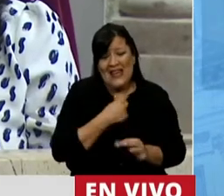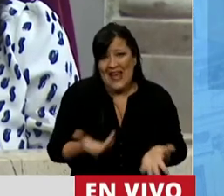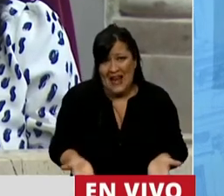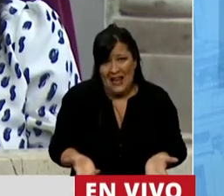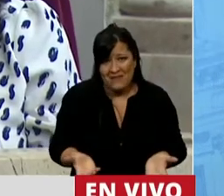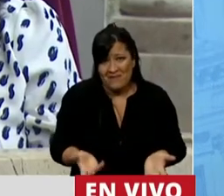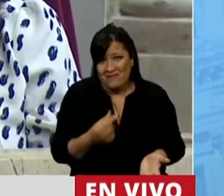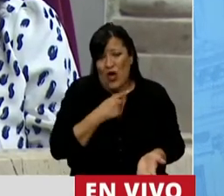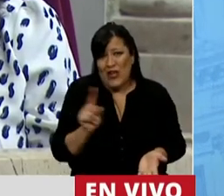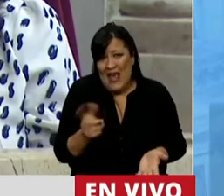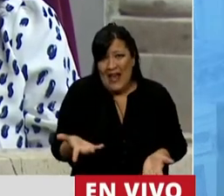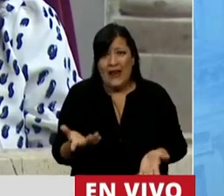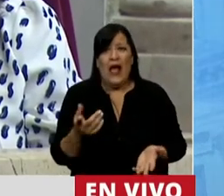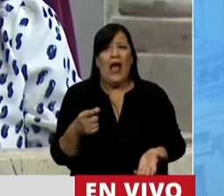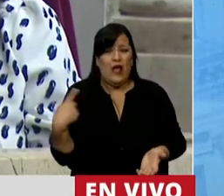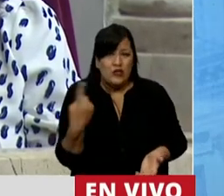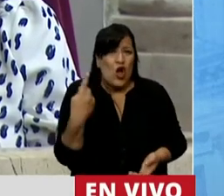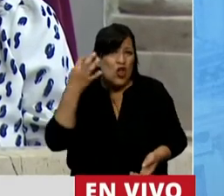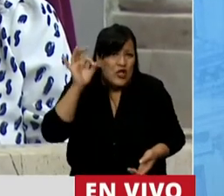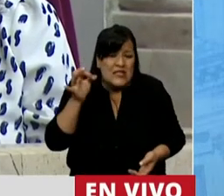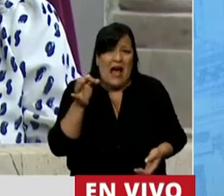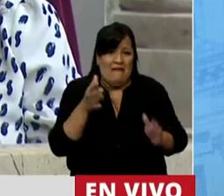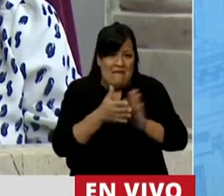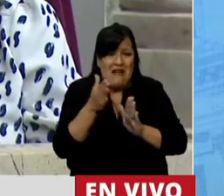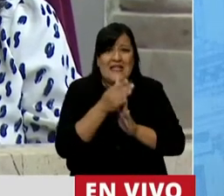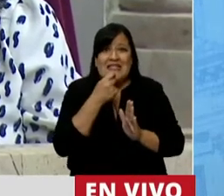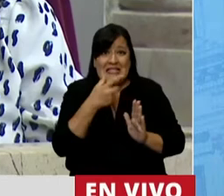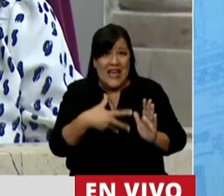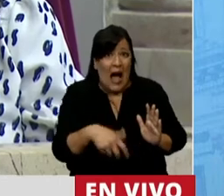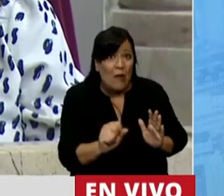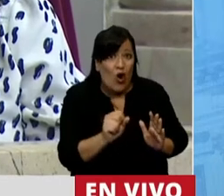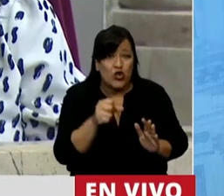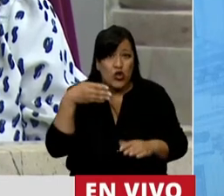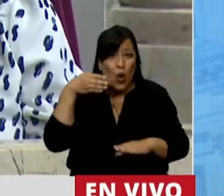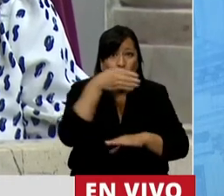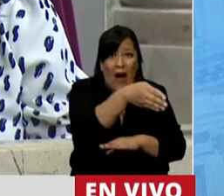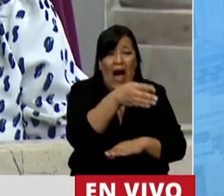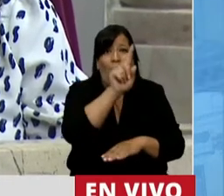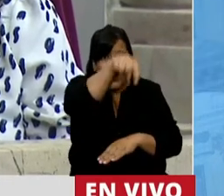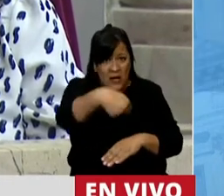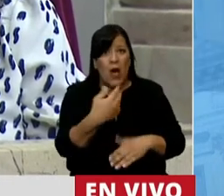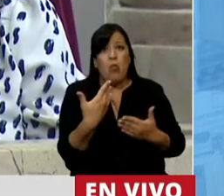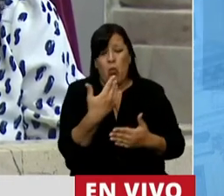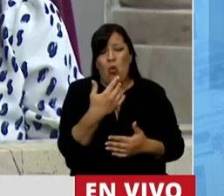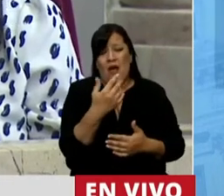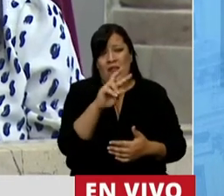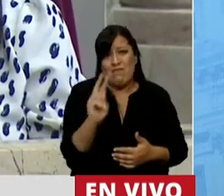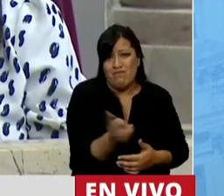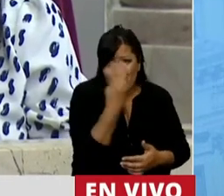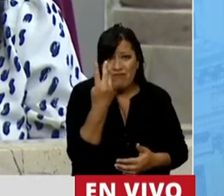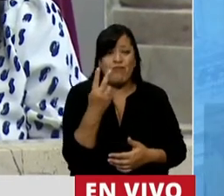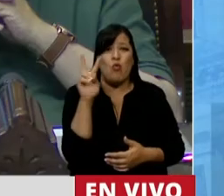nadie quiere pasar sabiendo que esa experiencia no sólo provoca muertes en las mujeres,